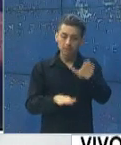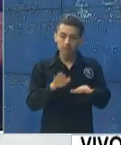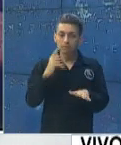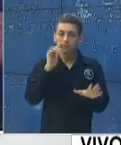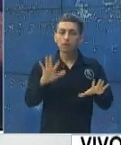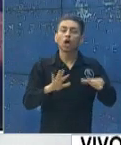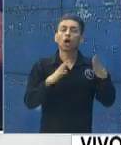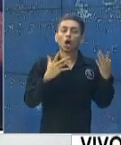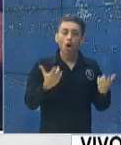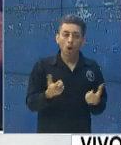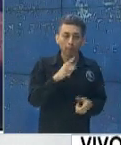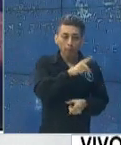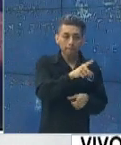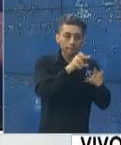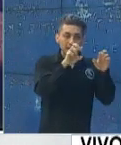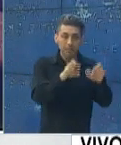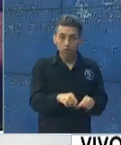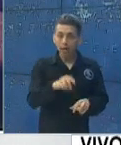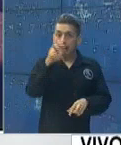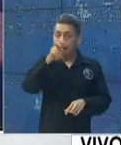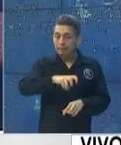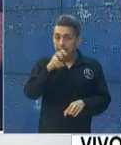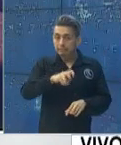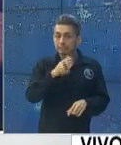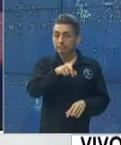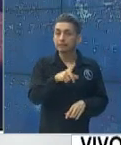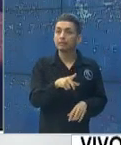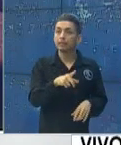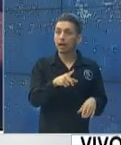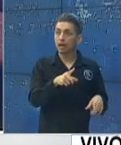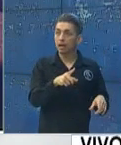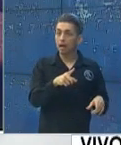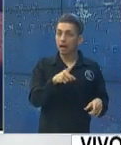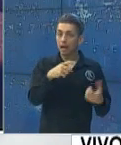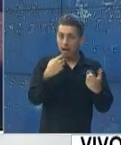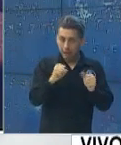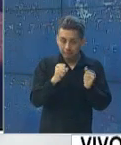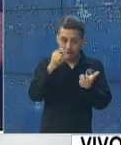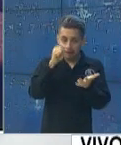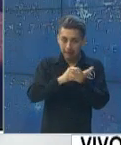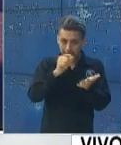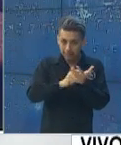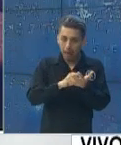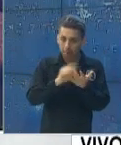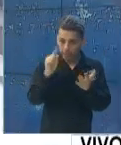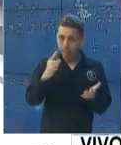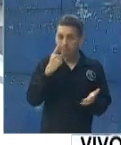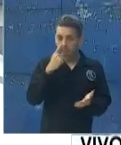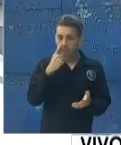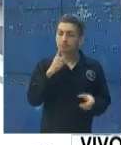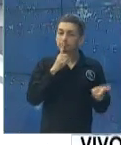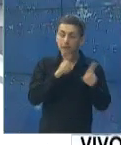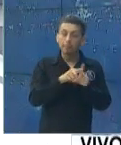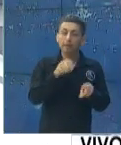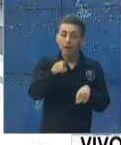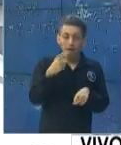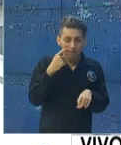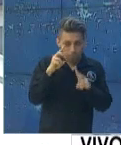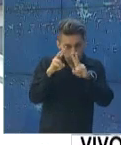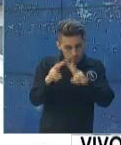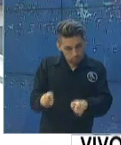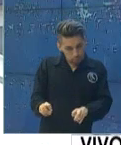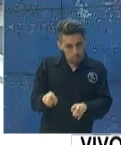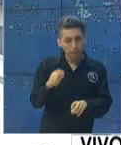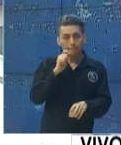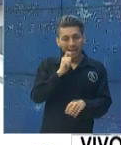personas son las que están necesitando la realización de las pruebas y en base a eso el diagnóstico tiene que ser cada día